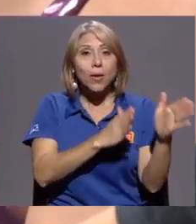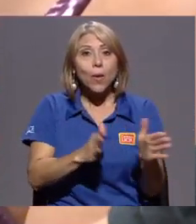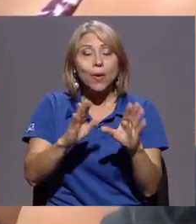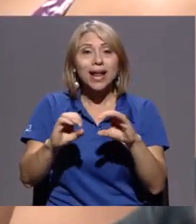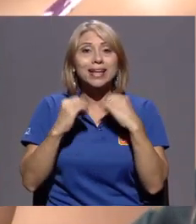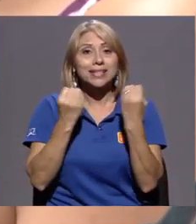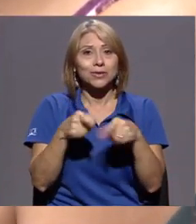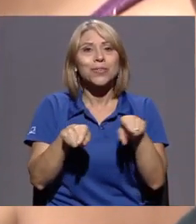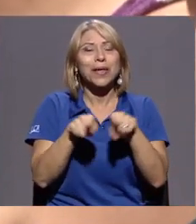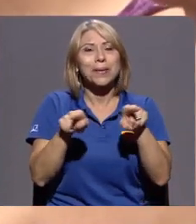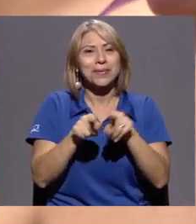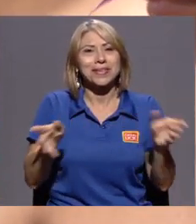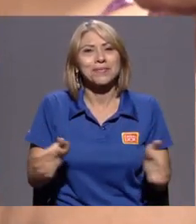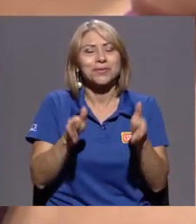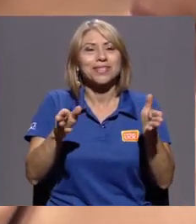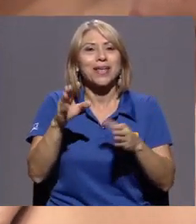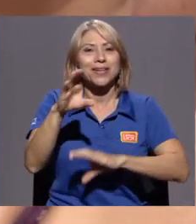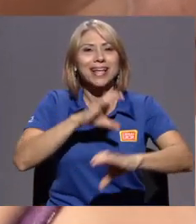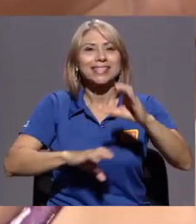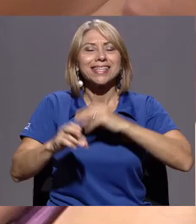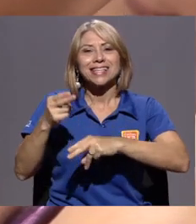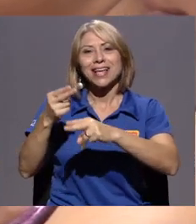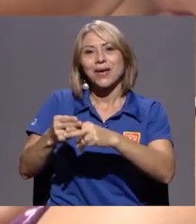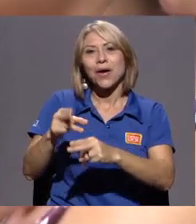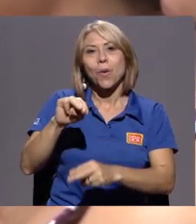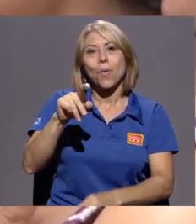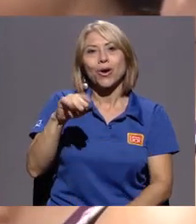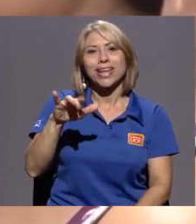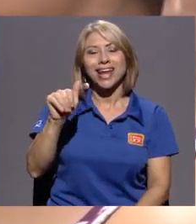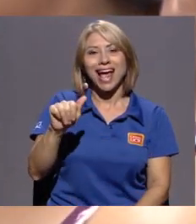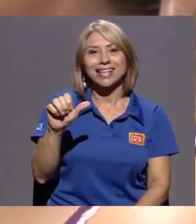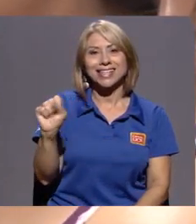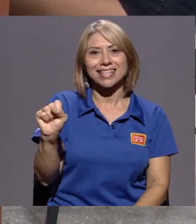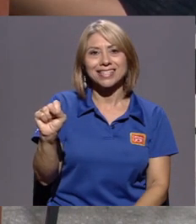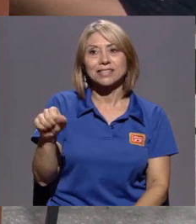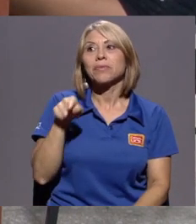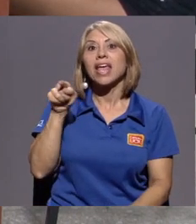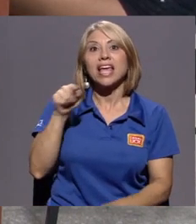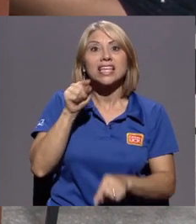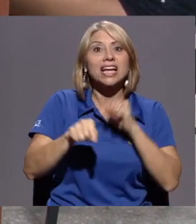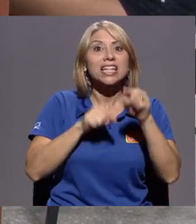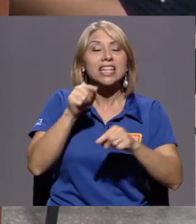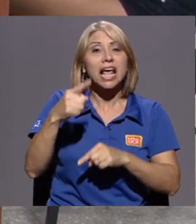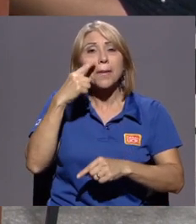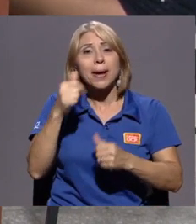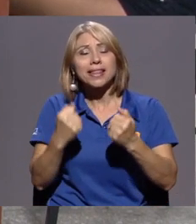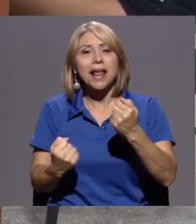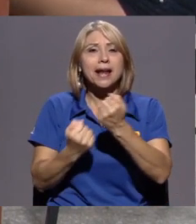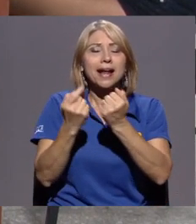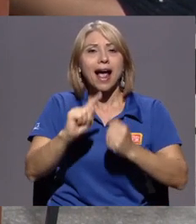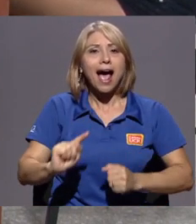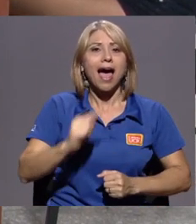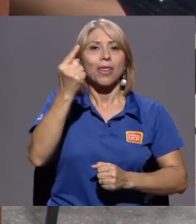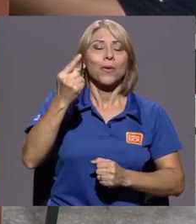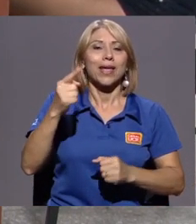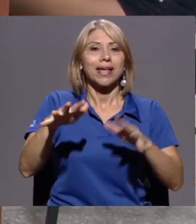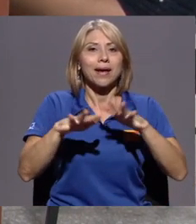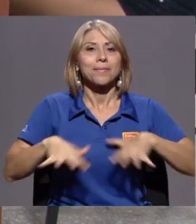es impulsado en la ciencia por Mónica Sánchez. Con su activismo, ella critica el patriarcado en ambientes universitarios.